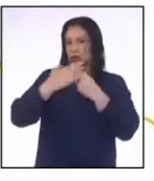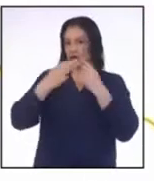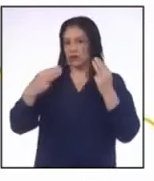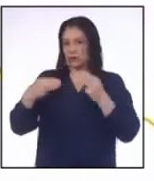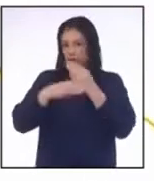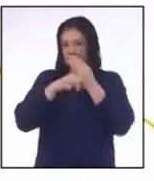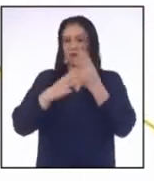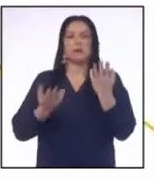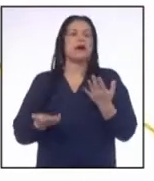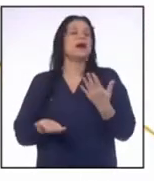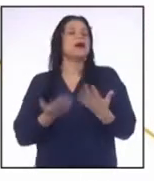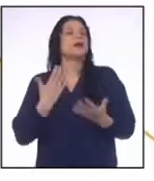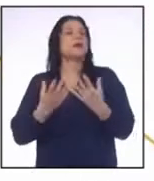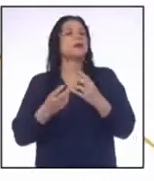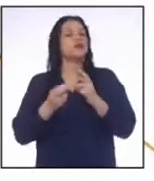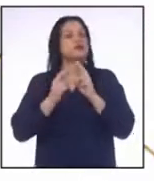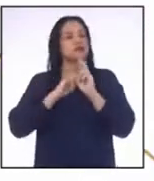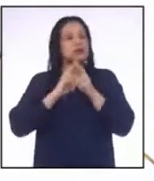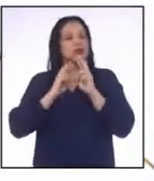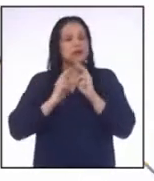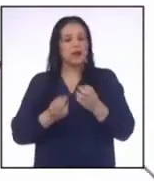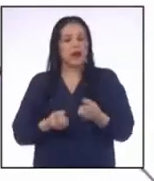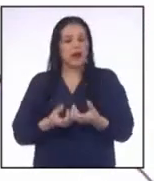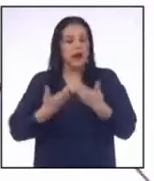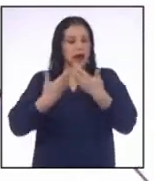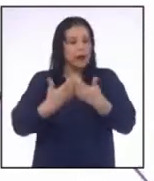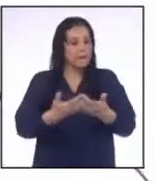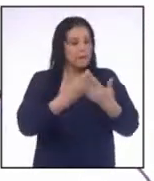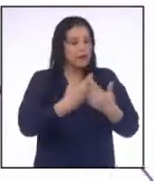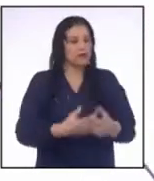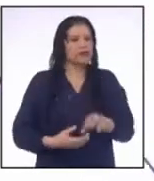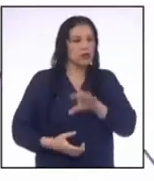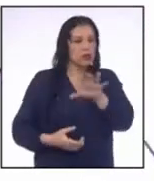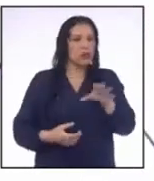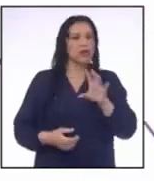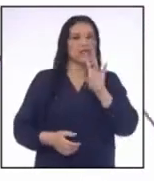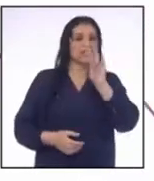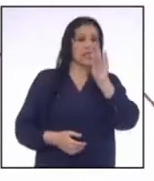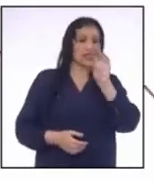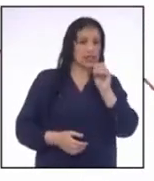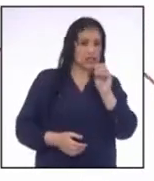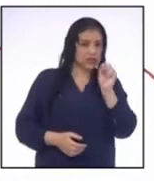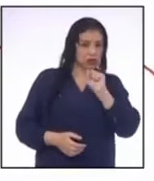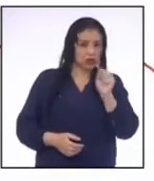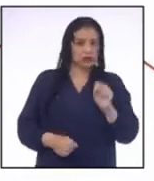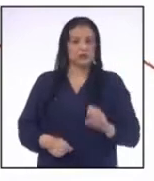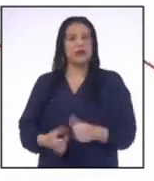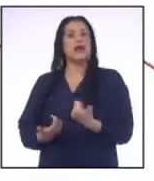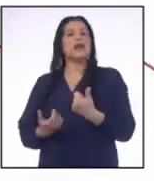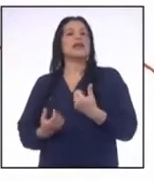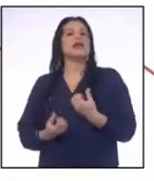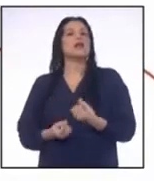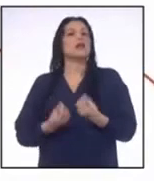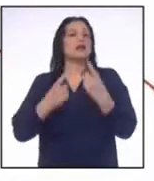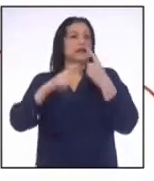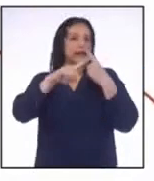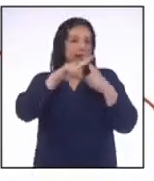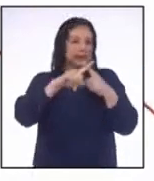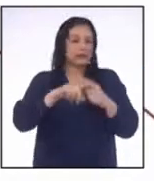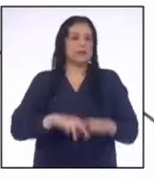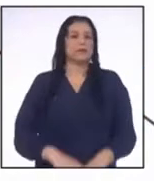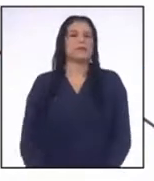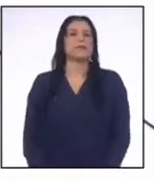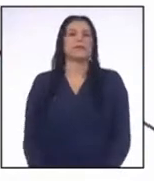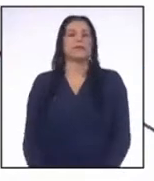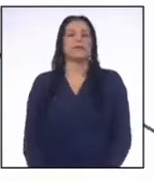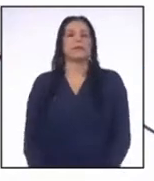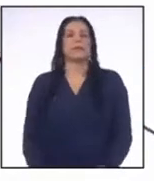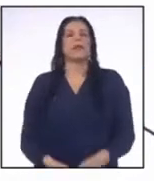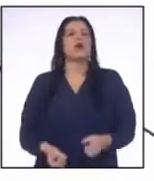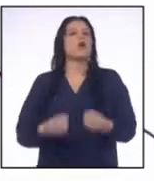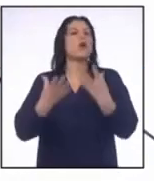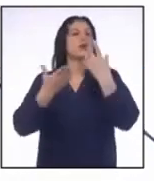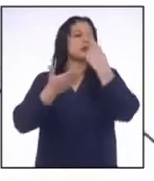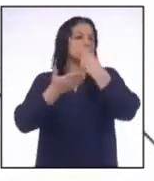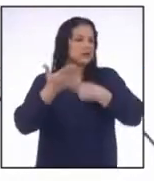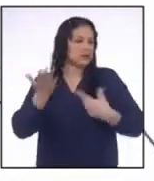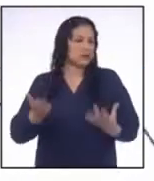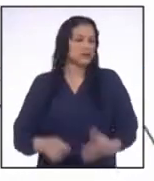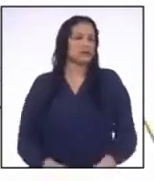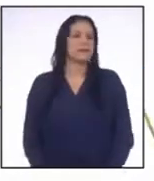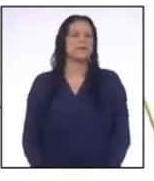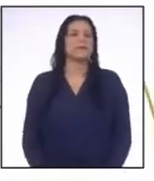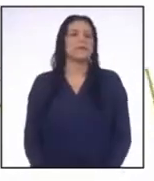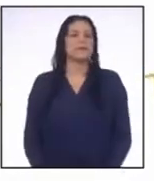Sabemos que el costo del gras de una calidad es 70 soles y la cantidad es X ¿Cuánto será el monto?